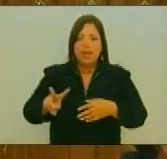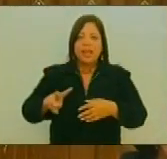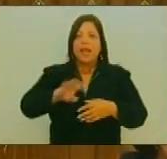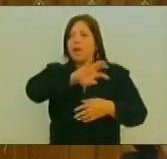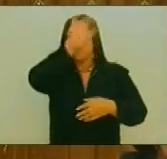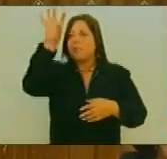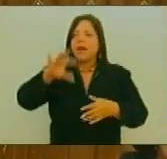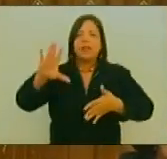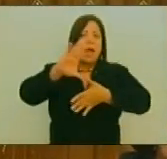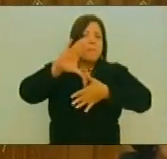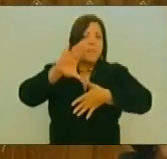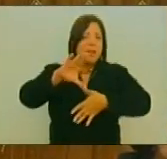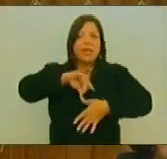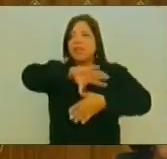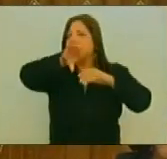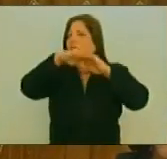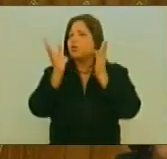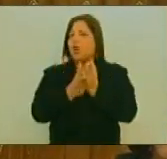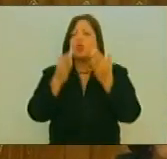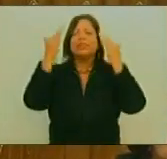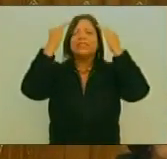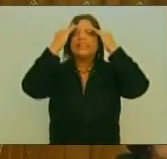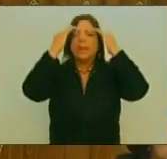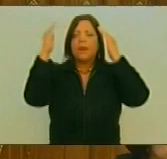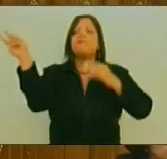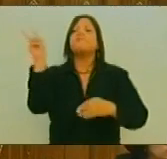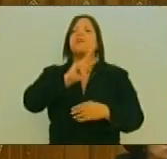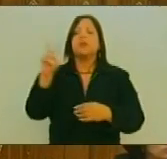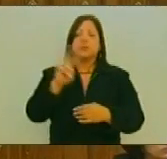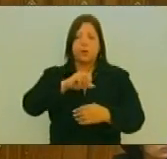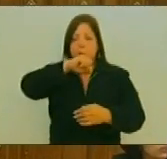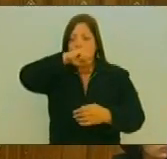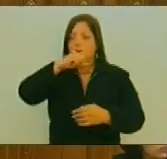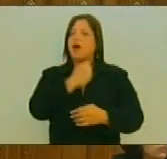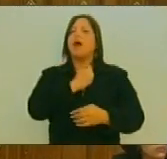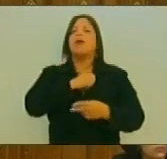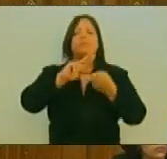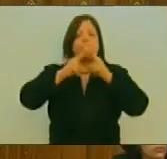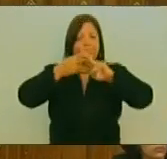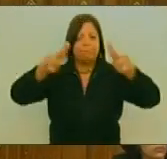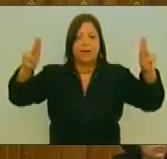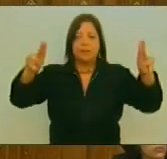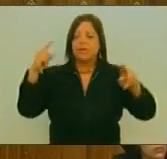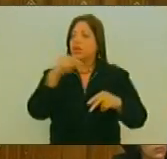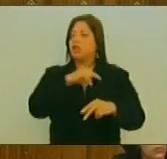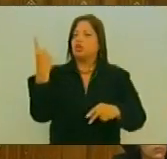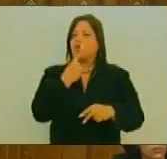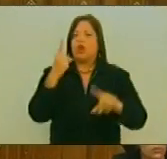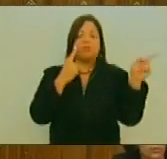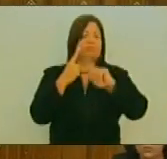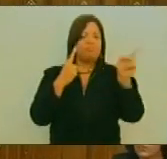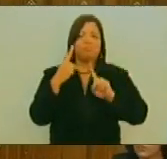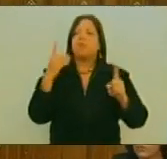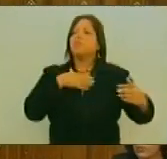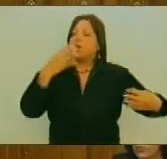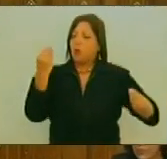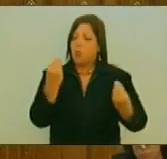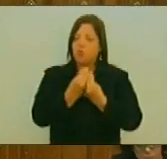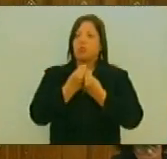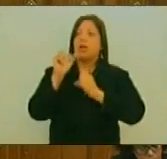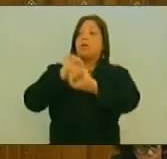Pueblos De Nuestra América A Los Pueblos Del Mundo Que Efectivamente Venezuela No Está Sola Que Nosotros Seguiremos